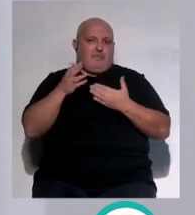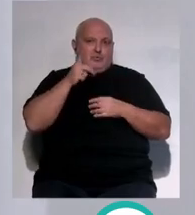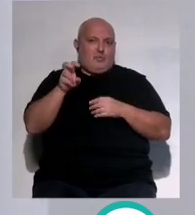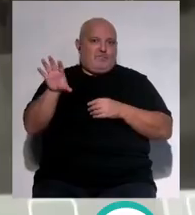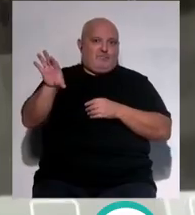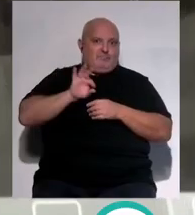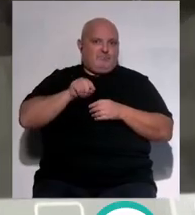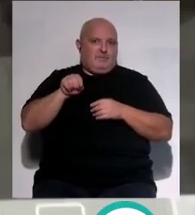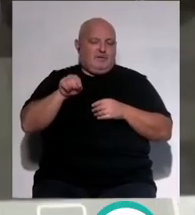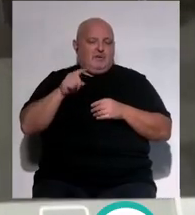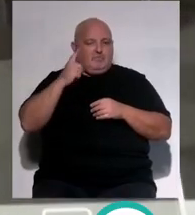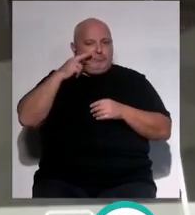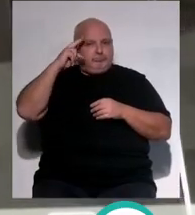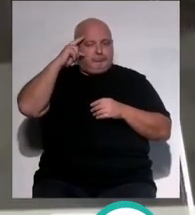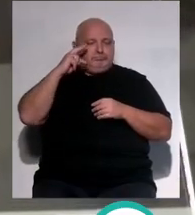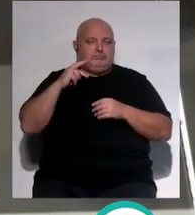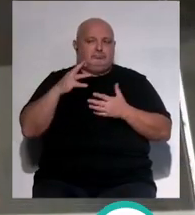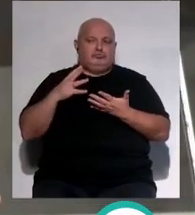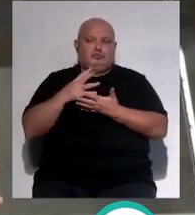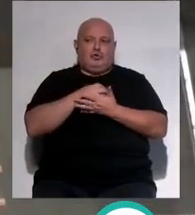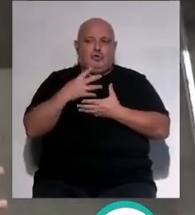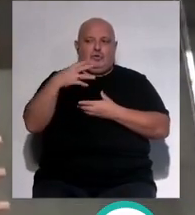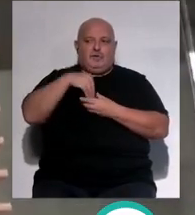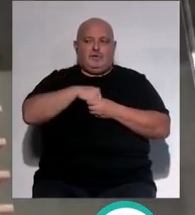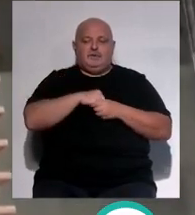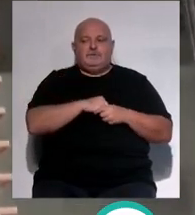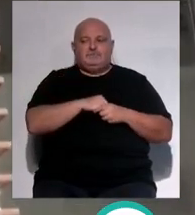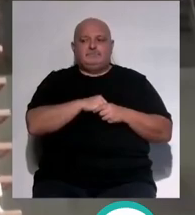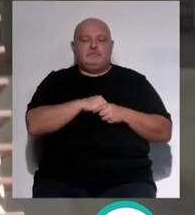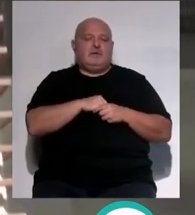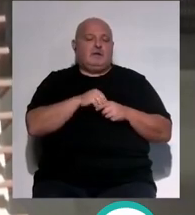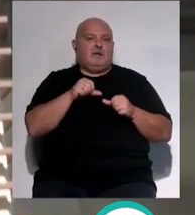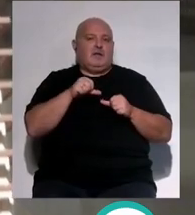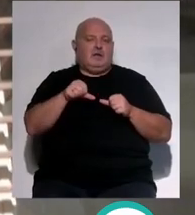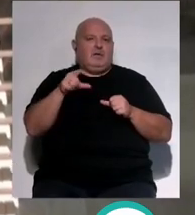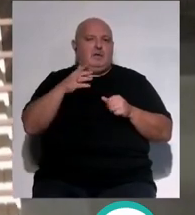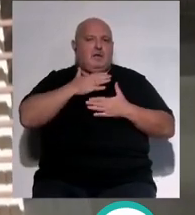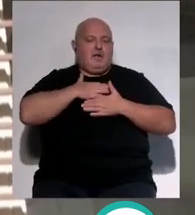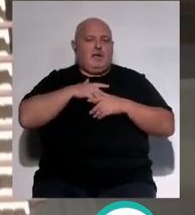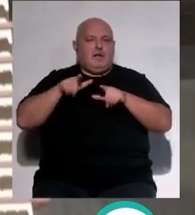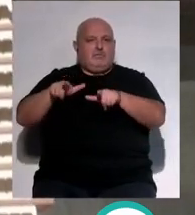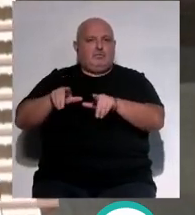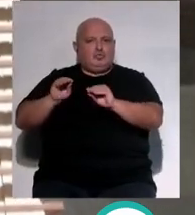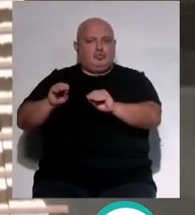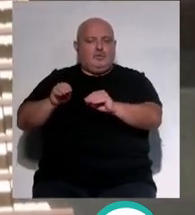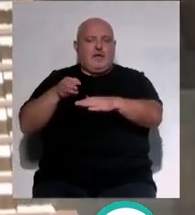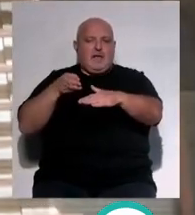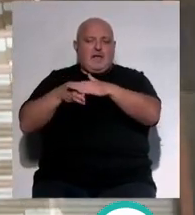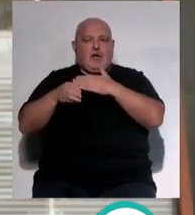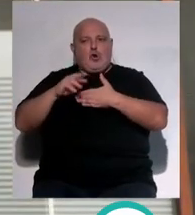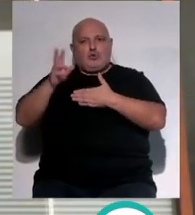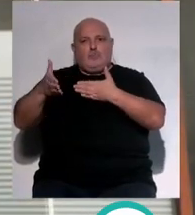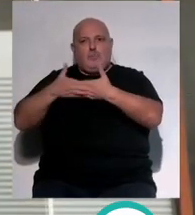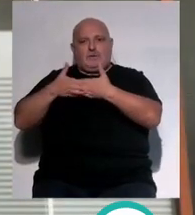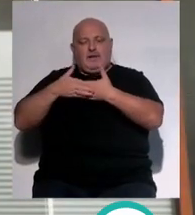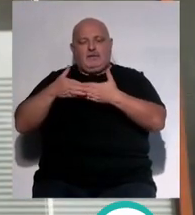y ha trasladado toda su actividad con nosotros y pues eso cuenta con su propia área y con una entrada lateral